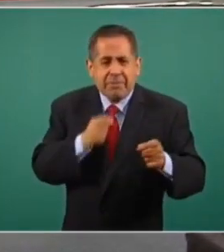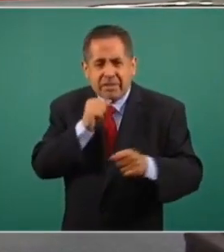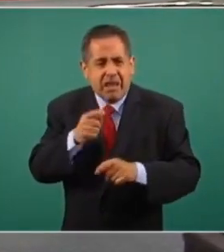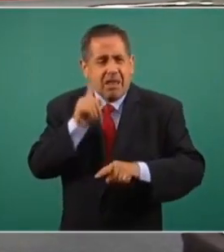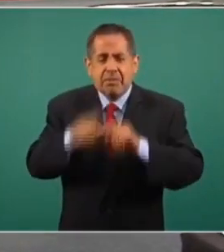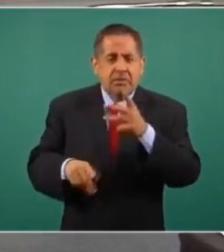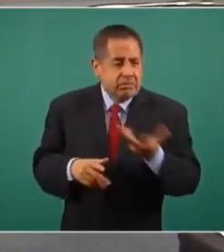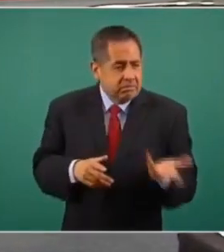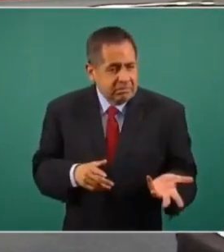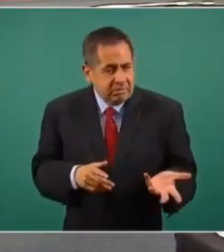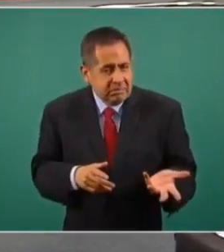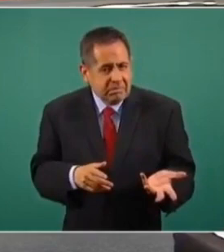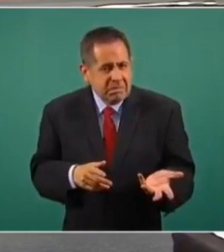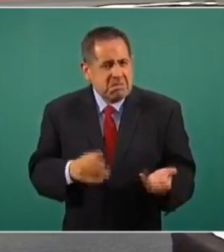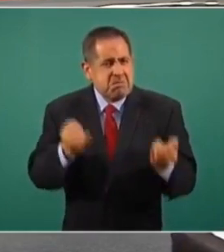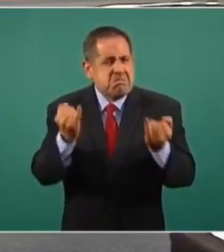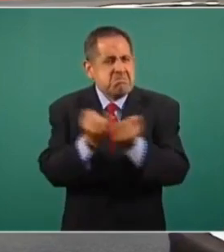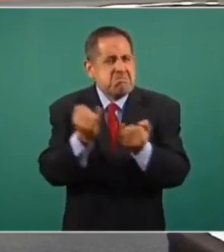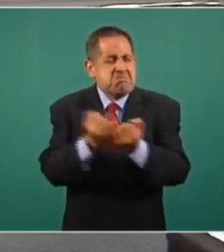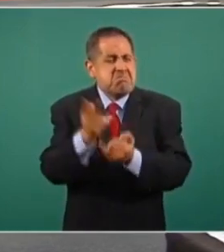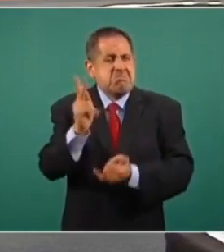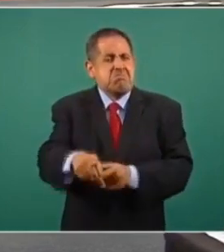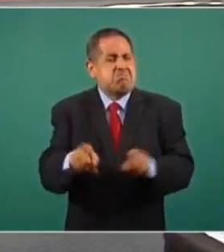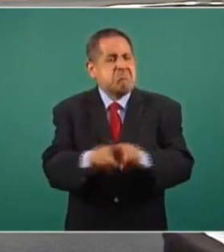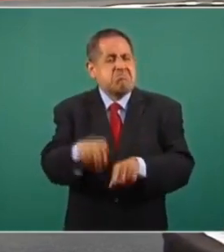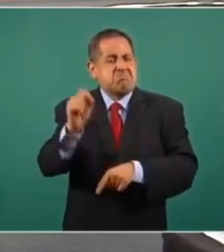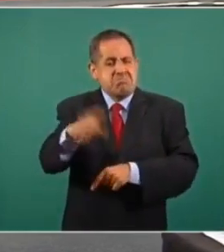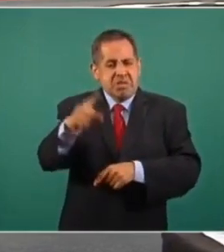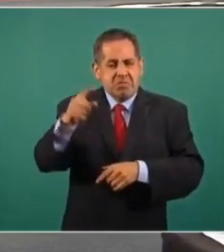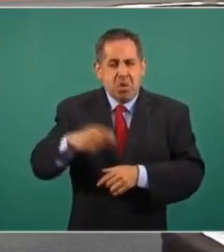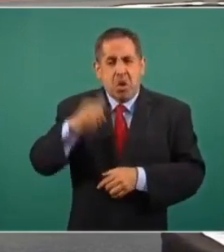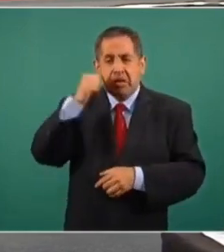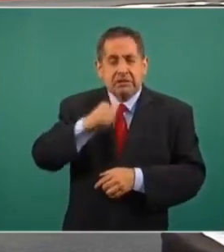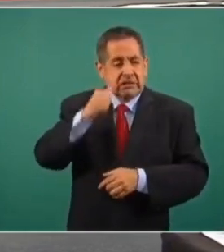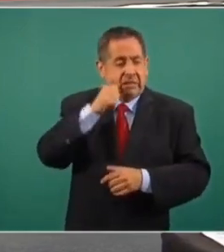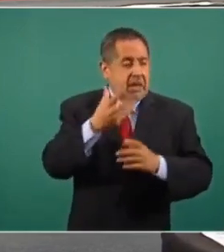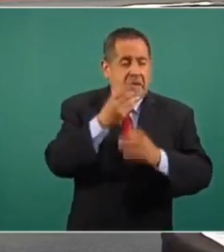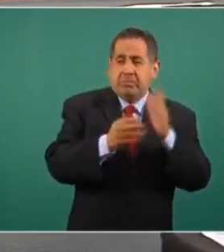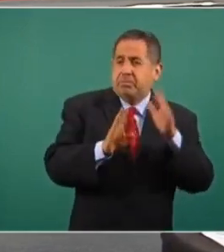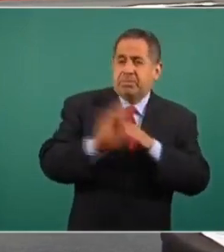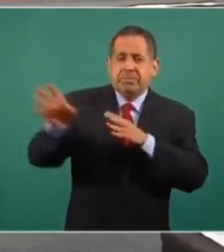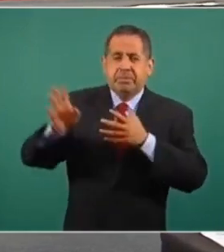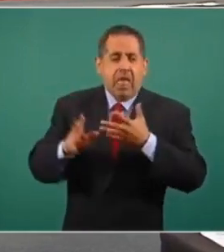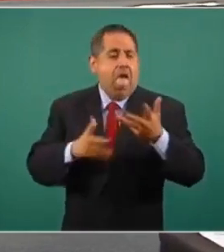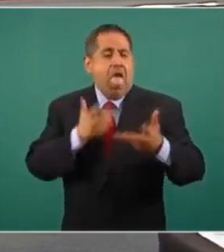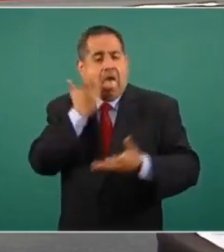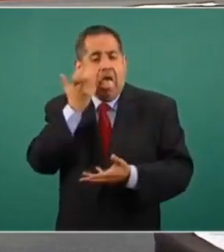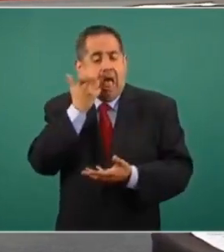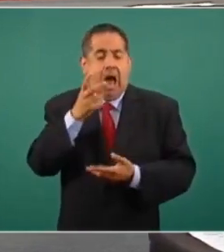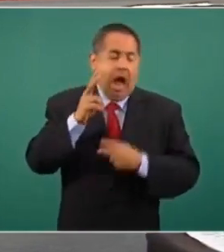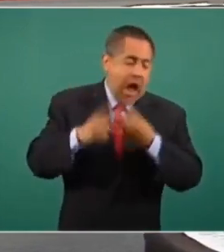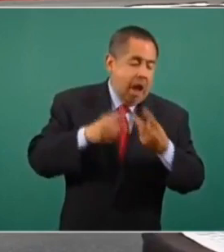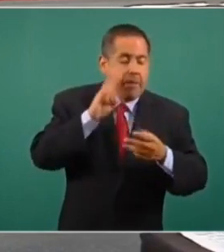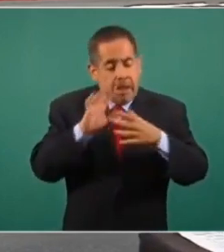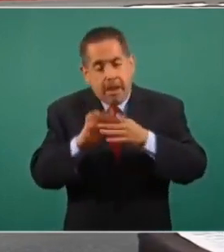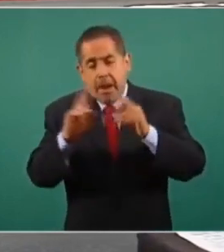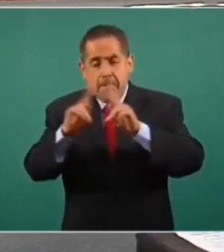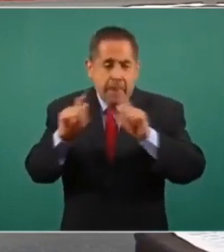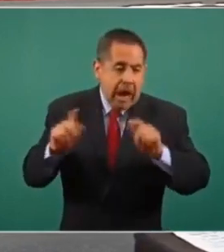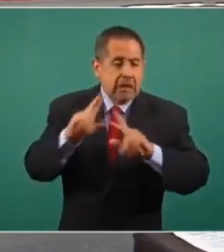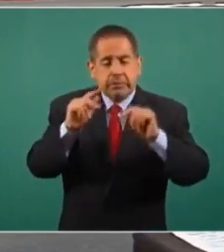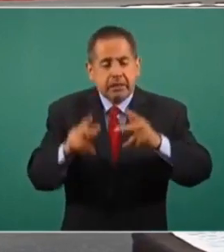se van a quedar igual. ¿Por qué? Porque siempre después de un desplazamiento hay una intentona de firmar